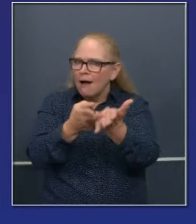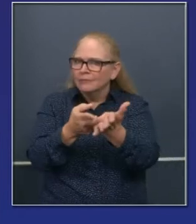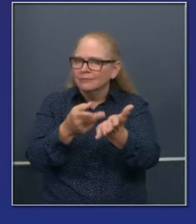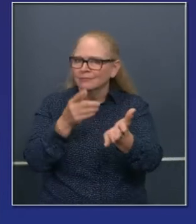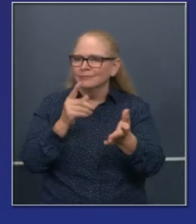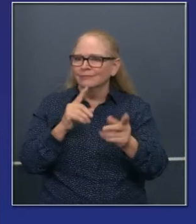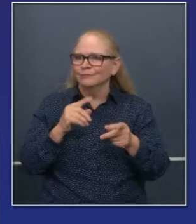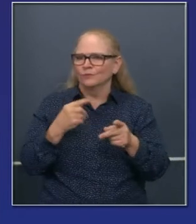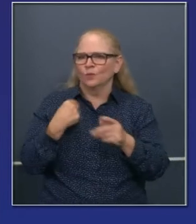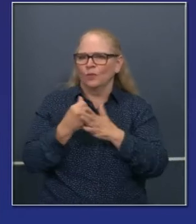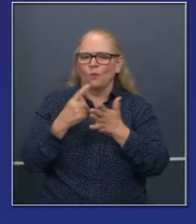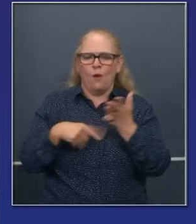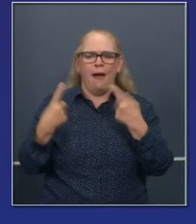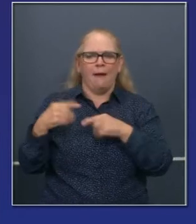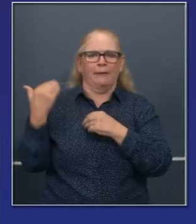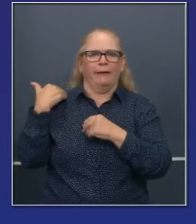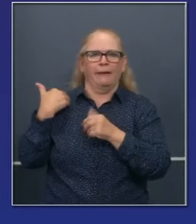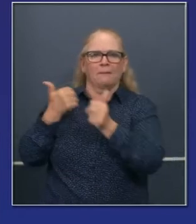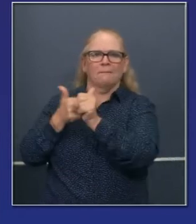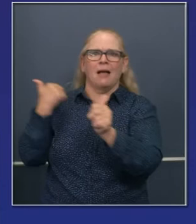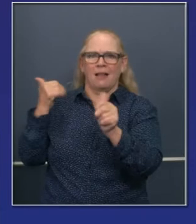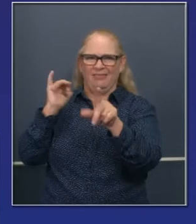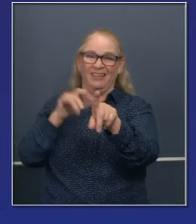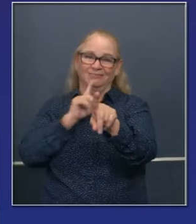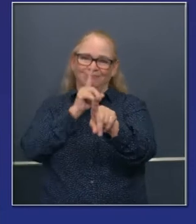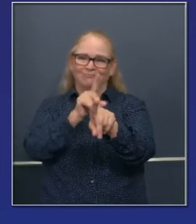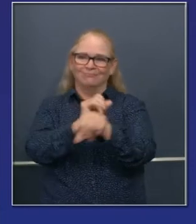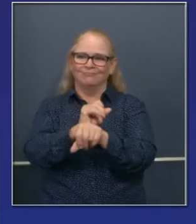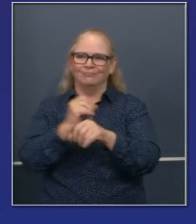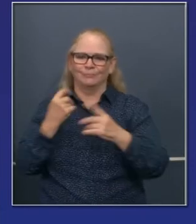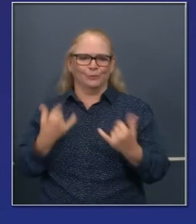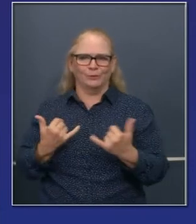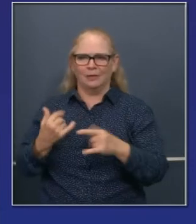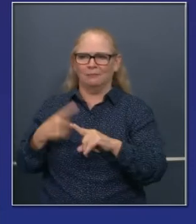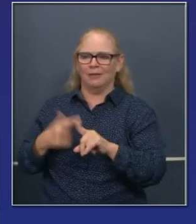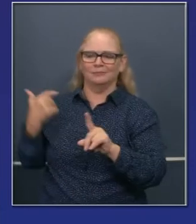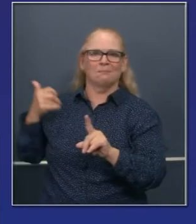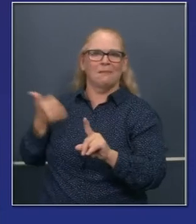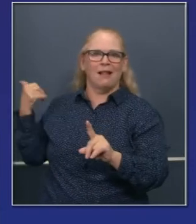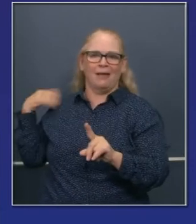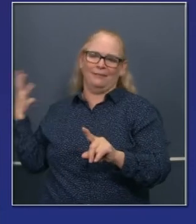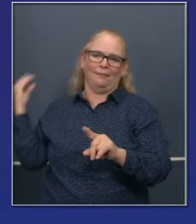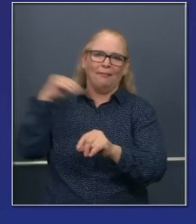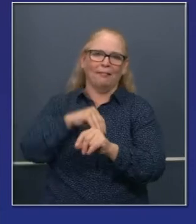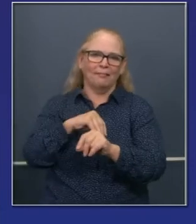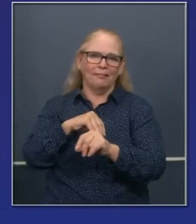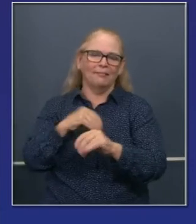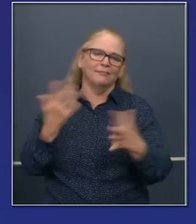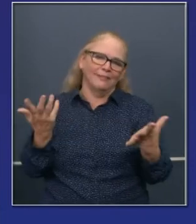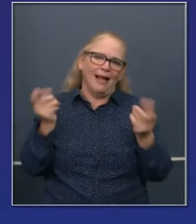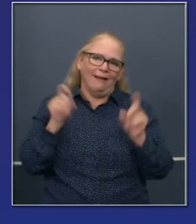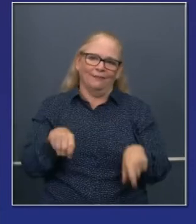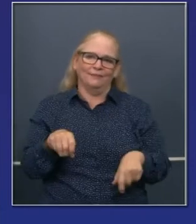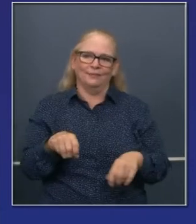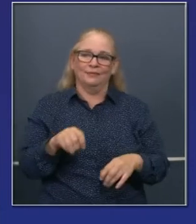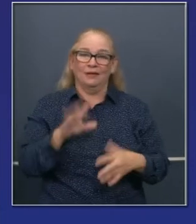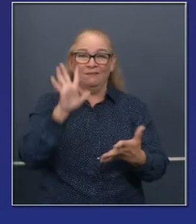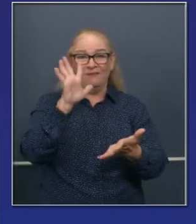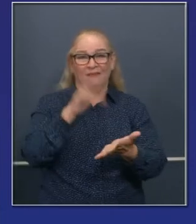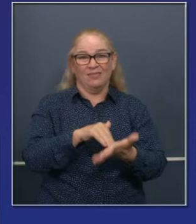clara de cuántos números acumulados hemos añadido hoy, para que sepan que es un número un poco más optimista, 5,433,